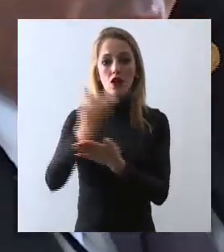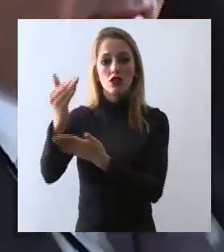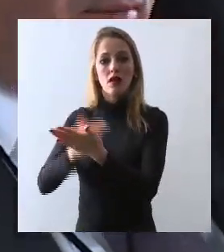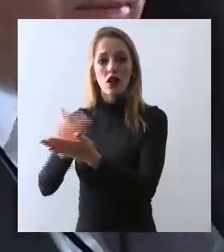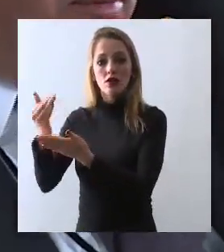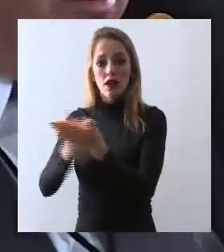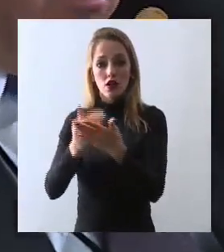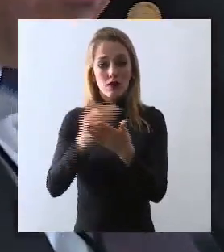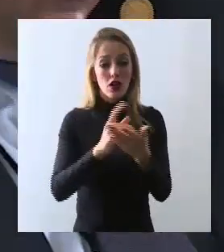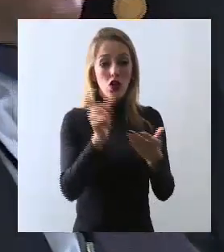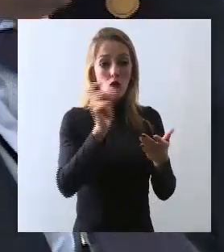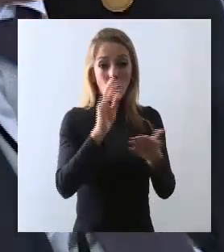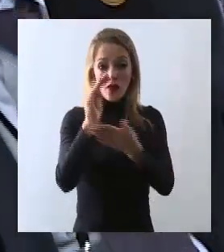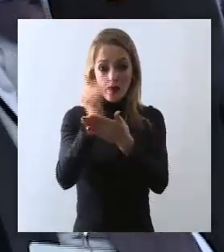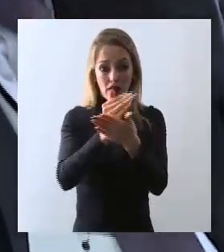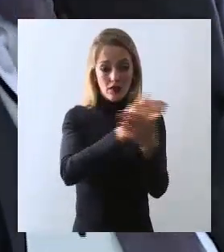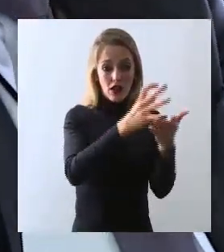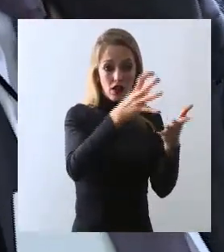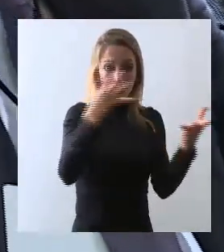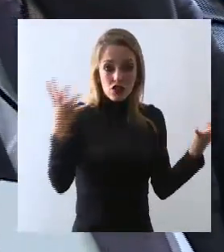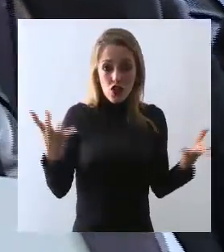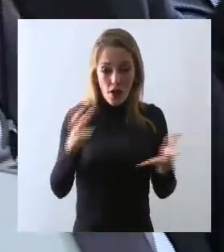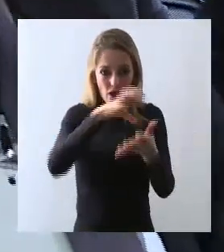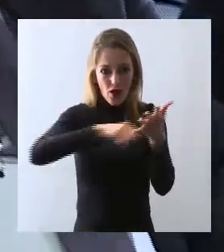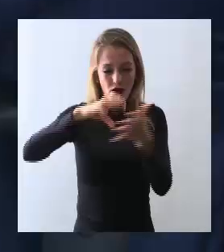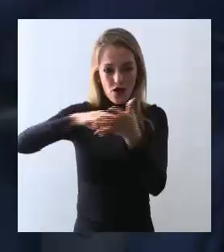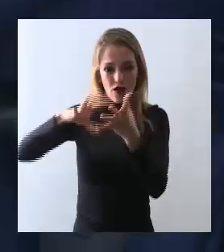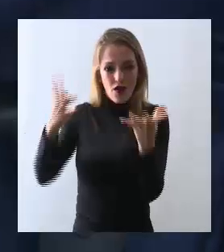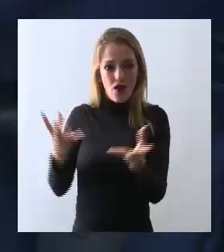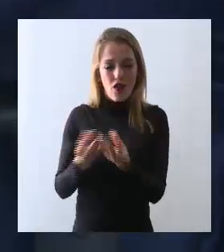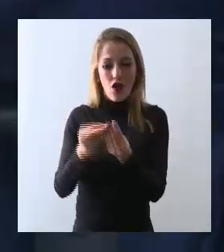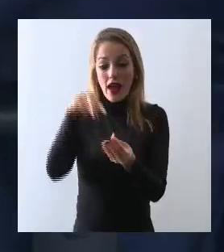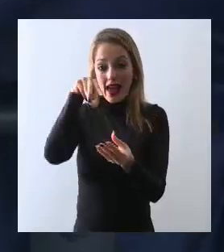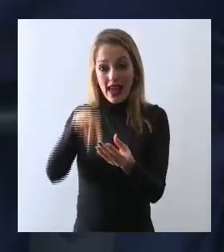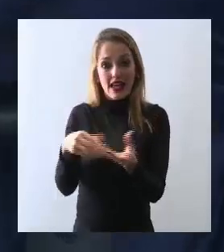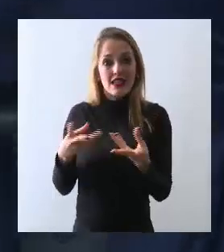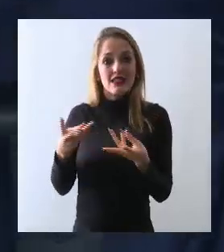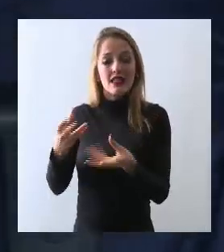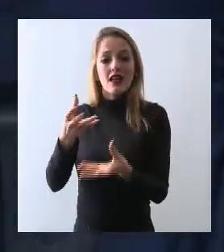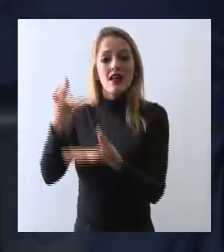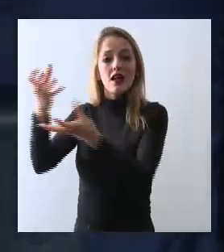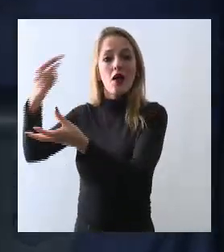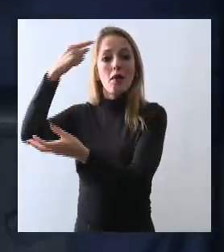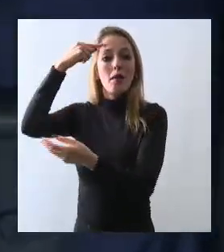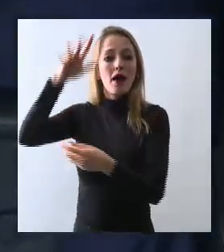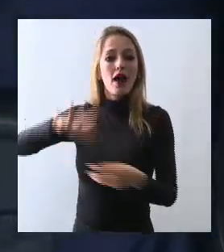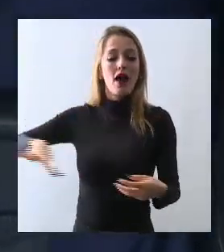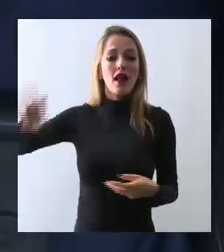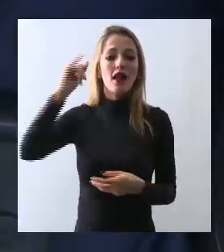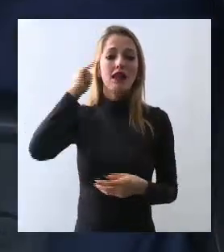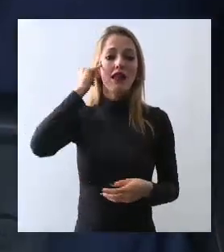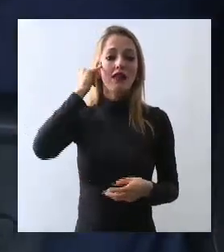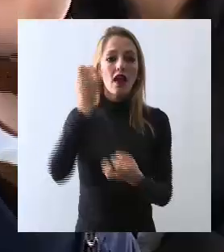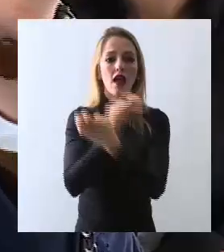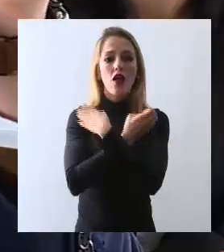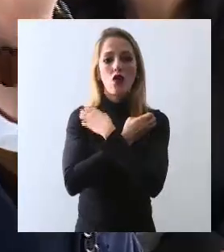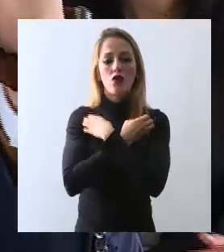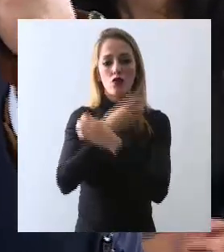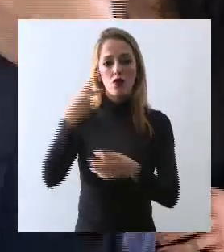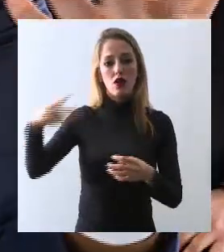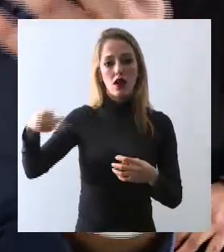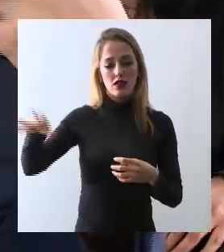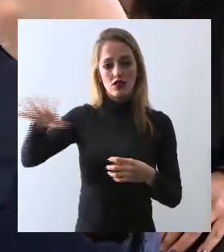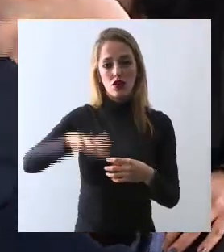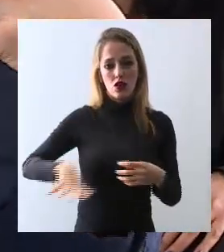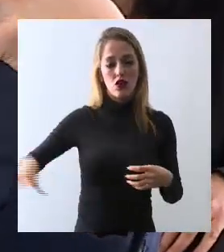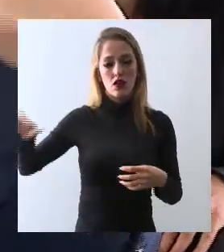fondo y ese fondo es el que auspicia, se orientó, se dirigió a la educación y sobre todo a estas